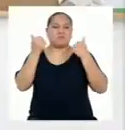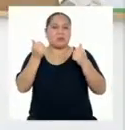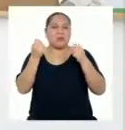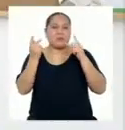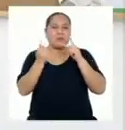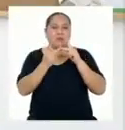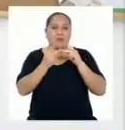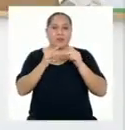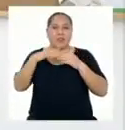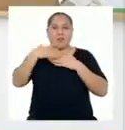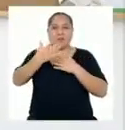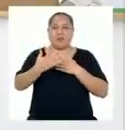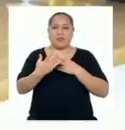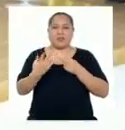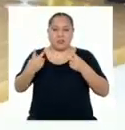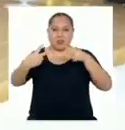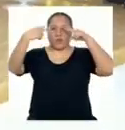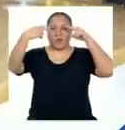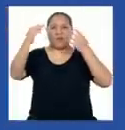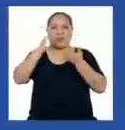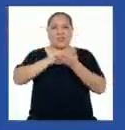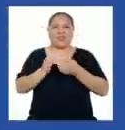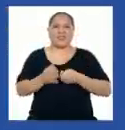perfecto. Nos vemos en breve.